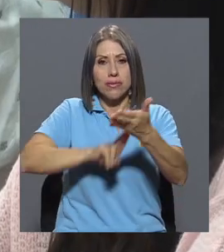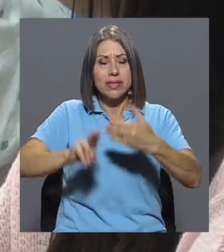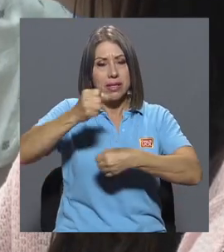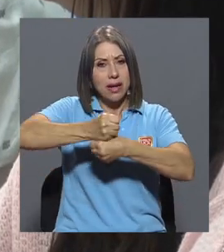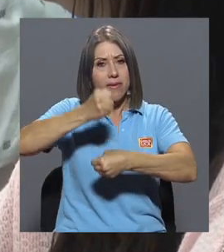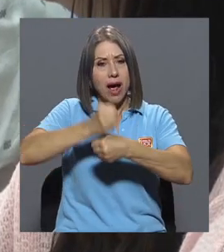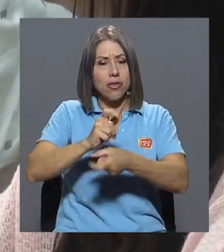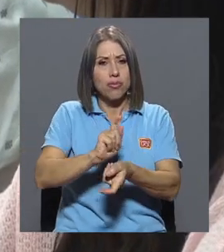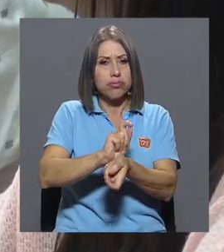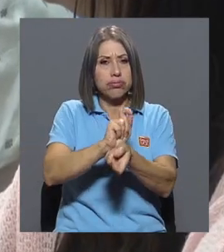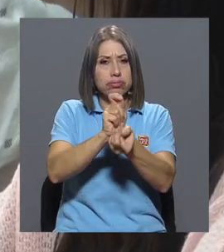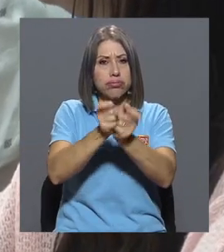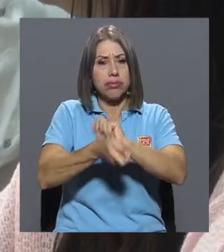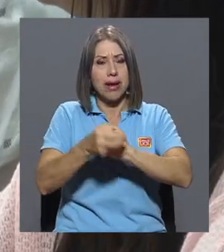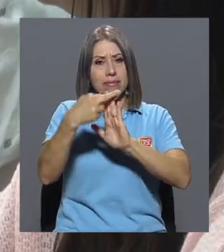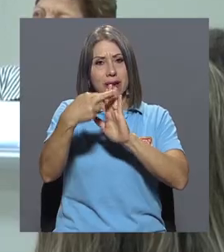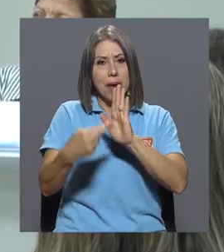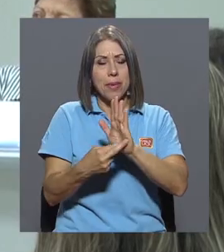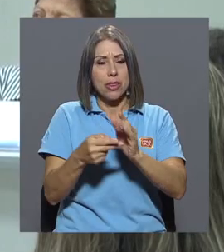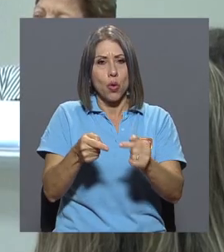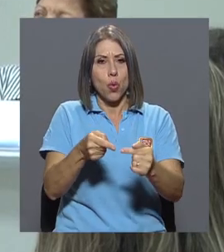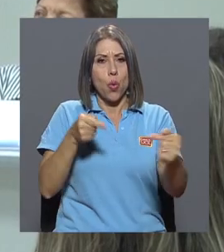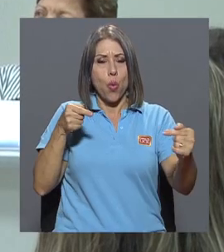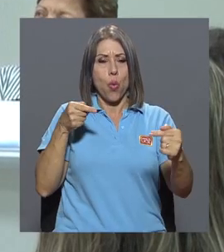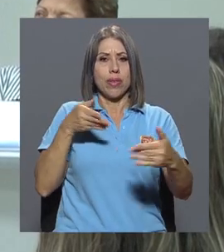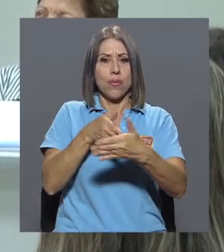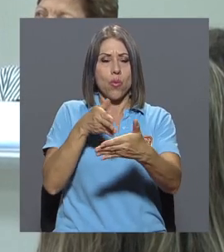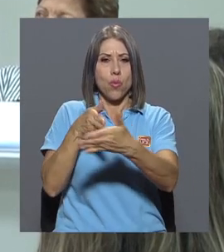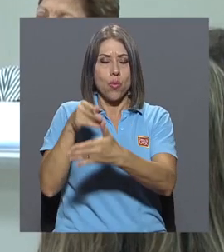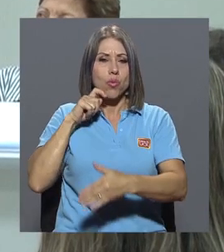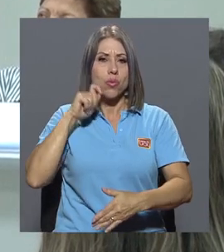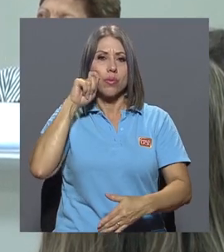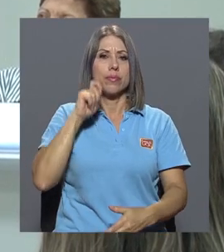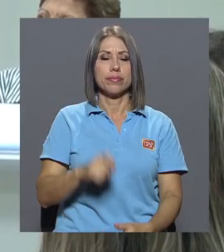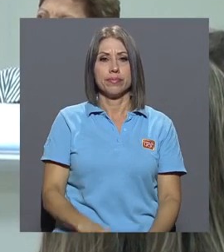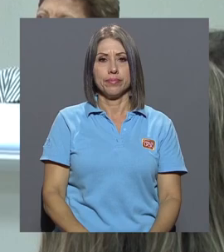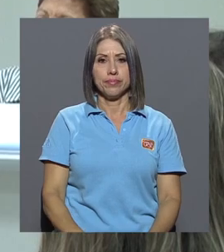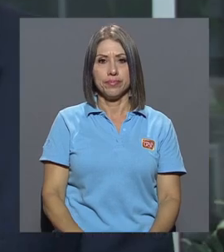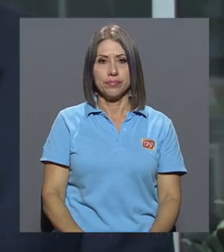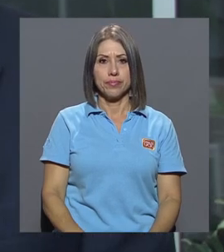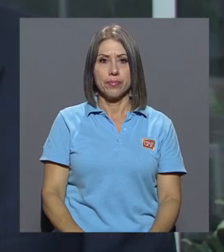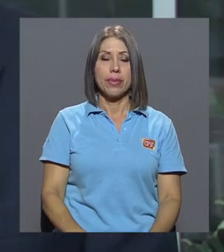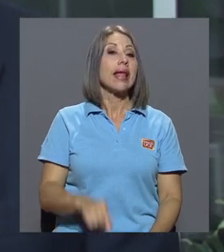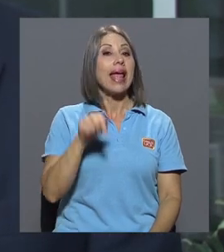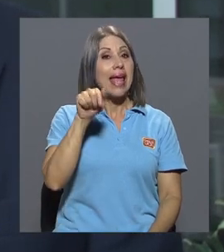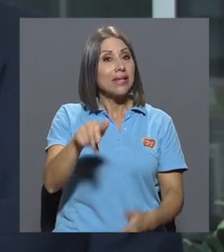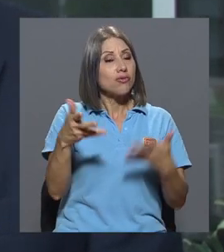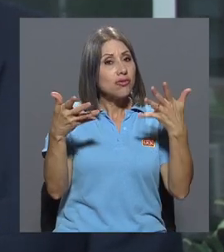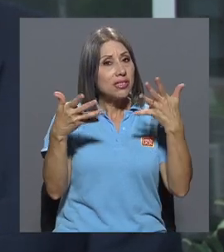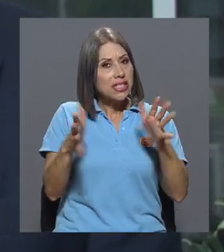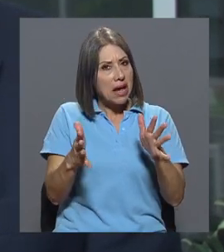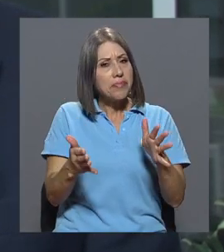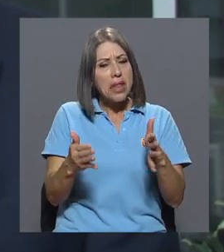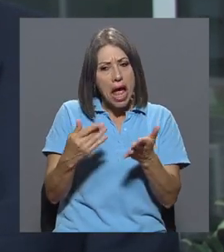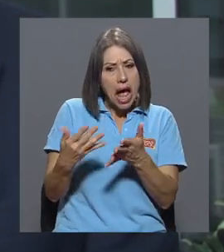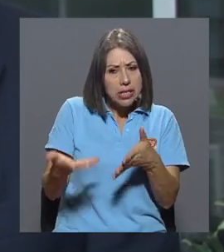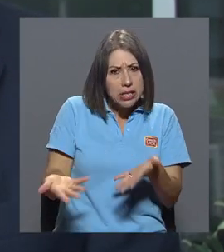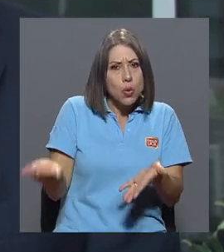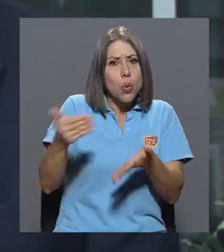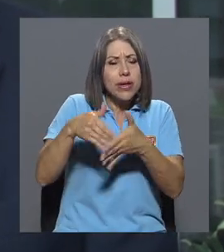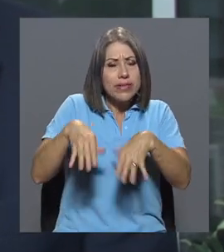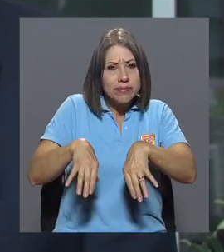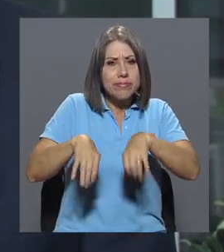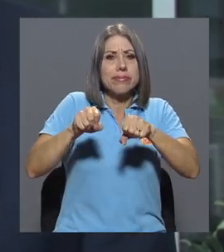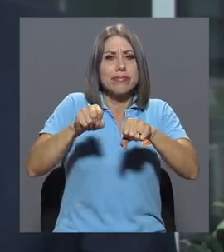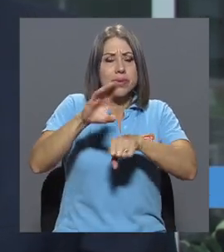reforma al reglamento contra el hostigamiento sexual. Eso ha sido retomado ya por el Consejo Universitario y por